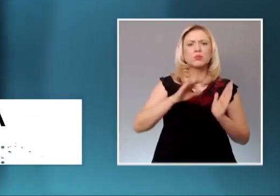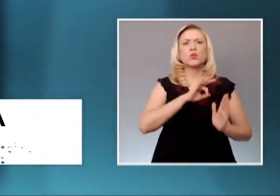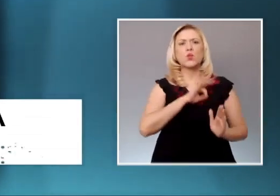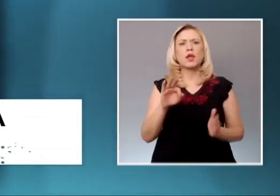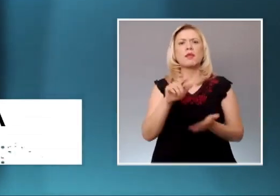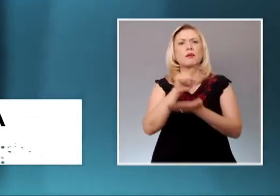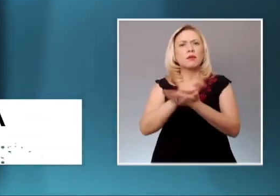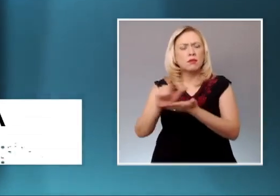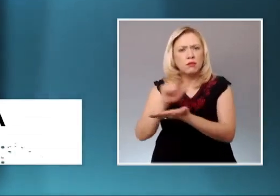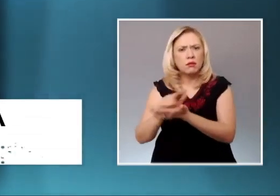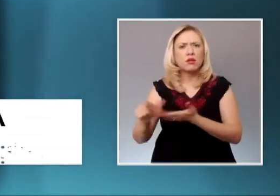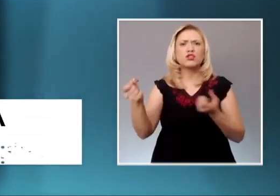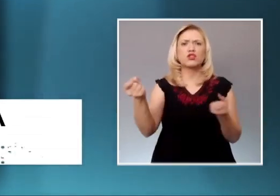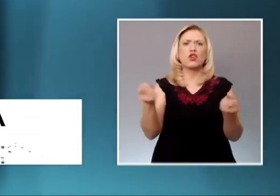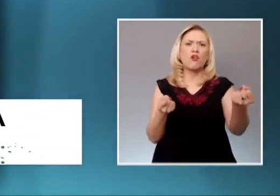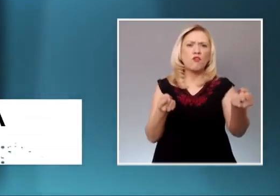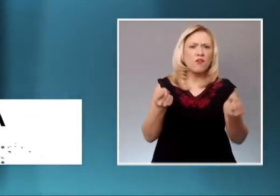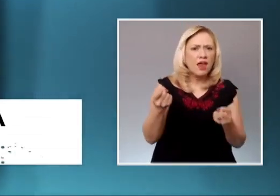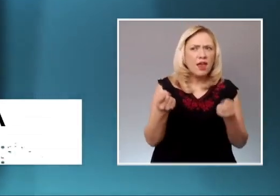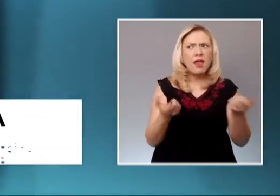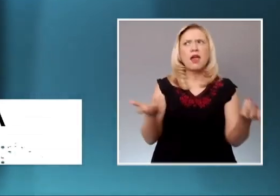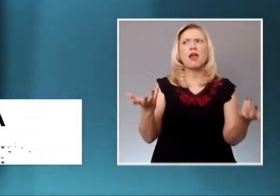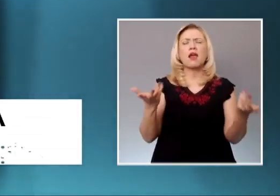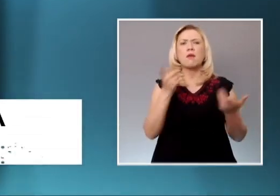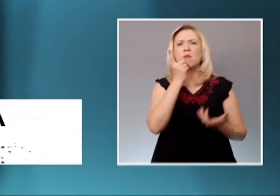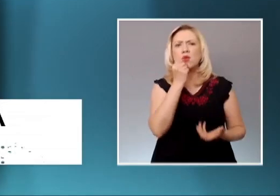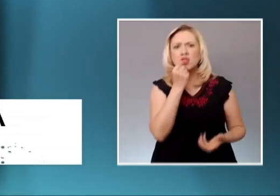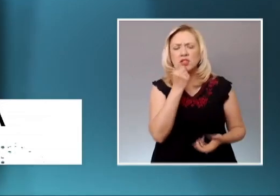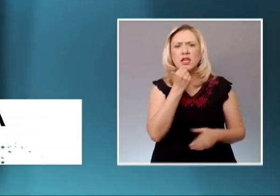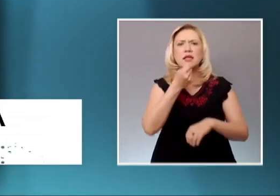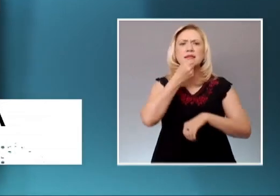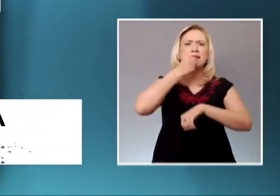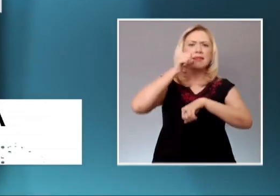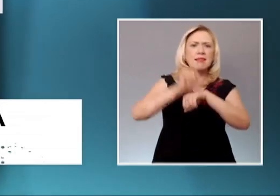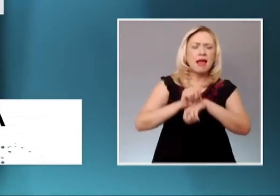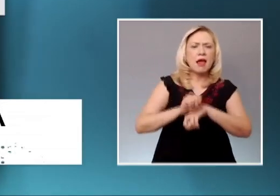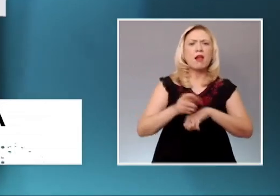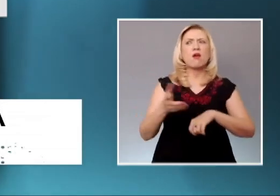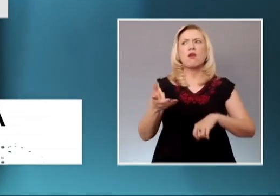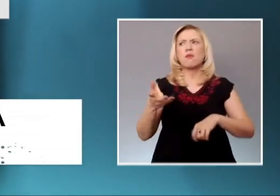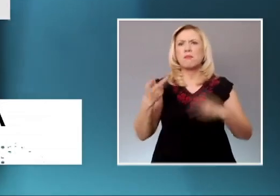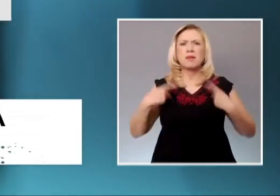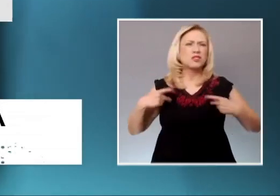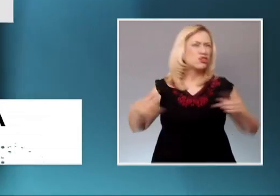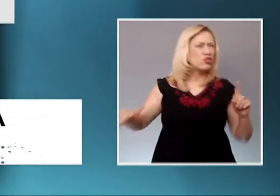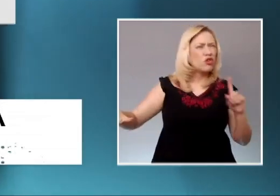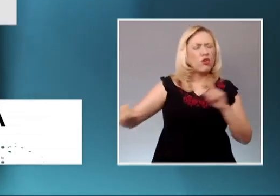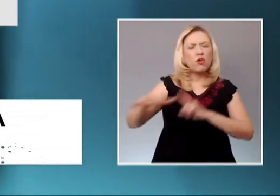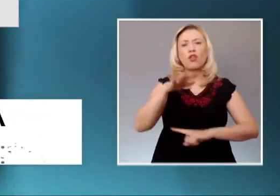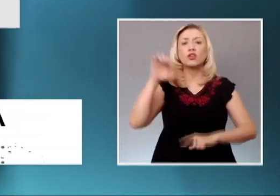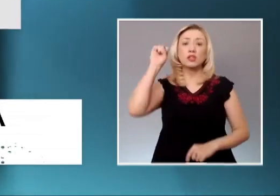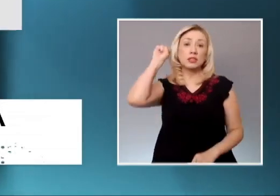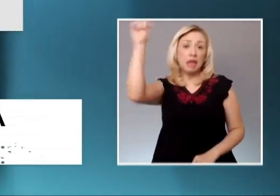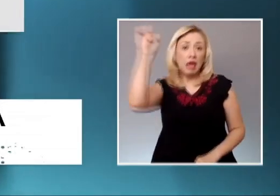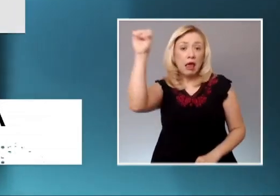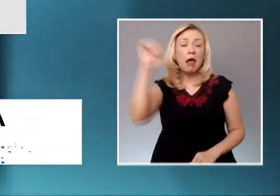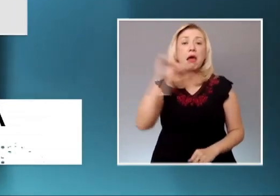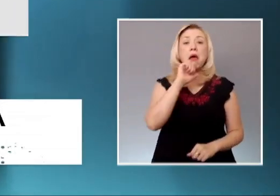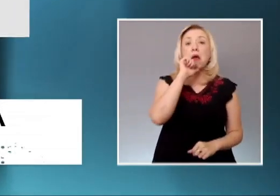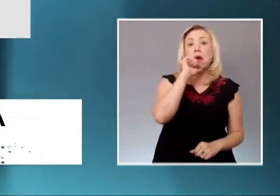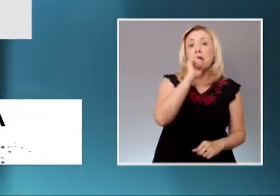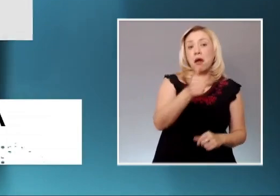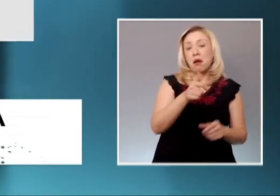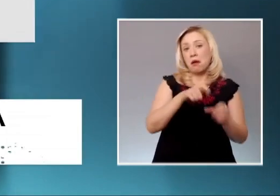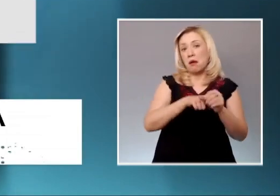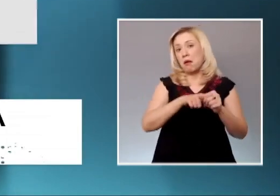choferes, oficiales, secretarios particulares y cualquier persona trabajadora, ya sea sindicalizada o no. Para ello, deberán